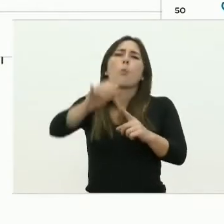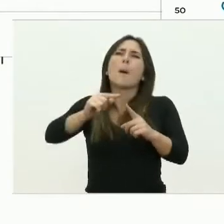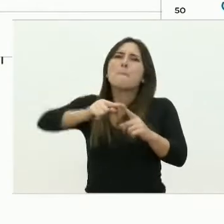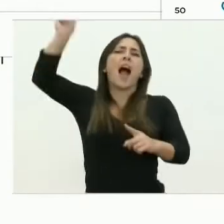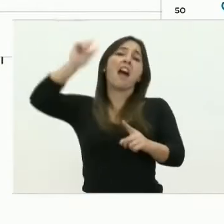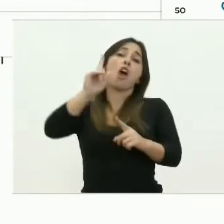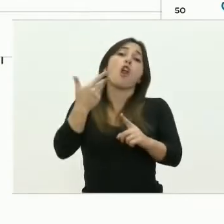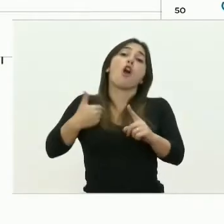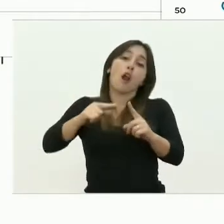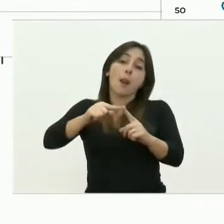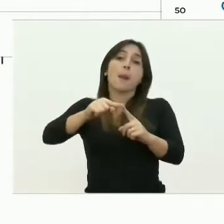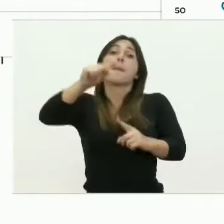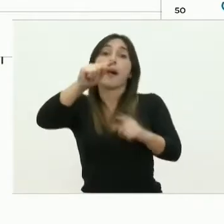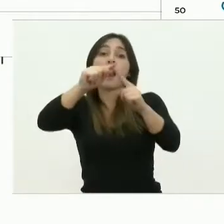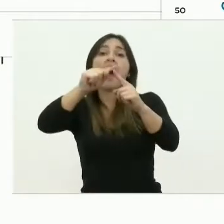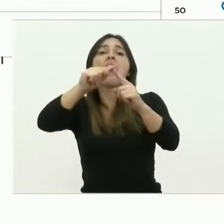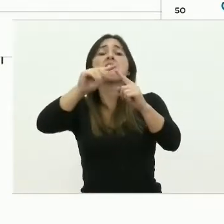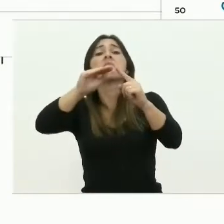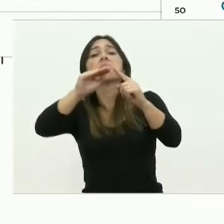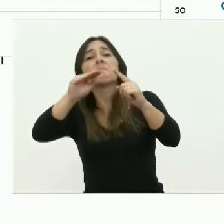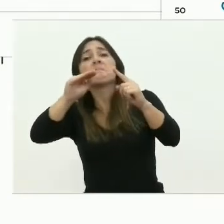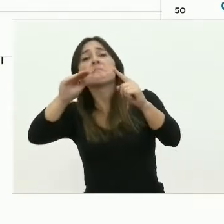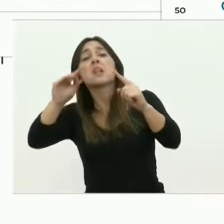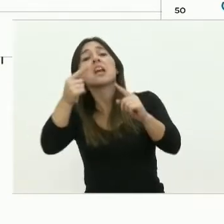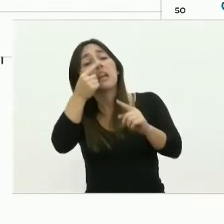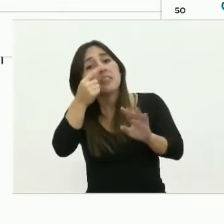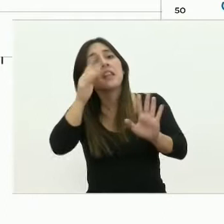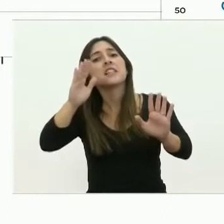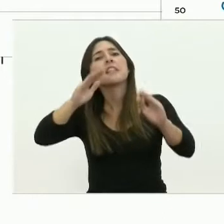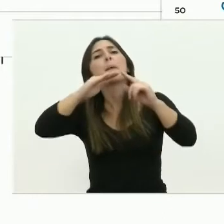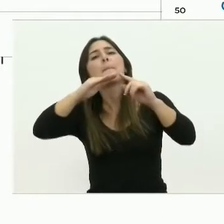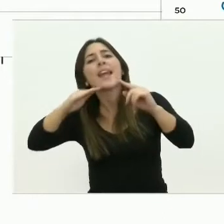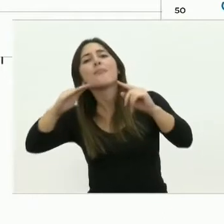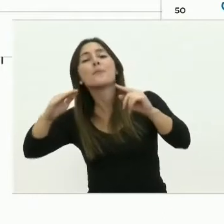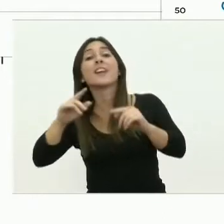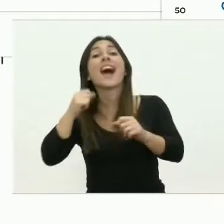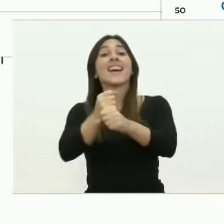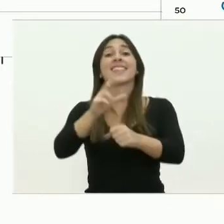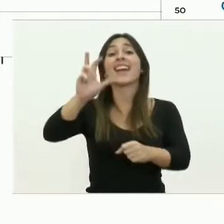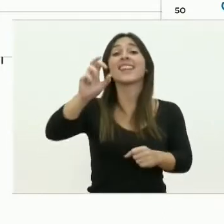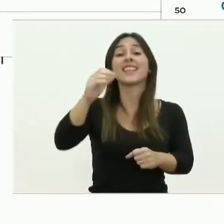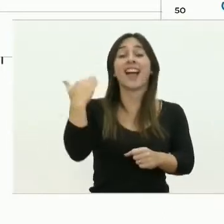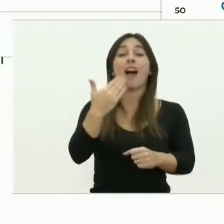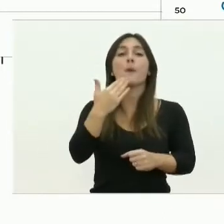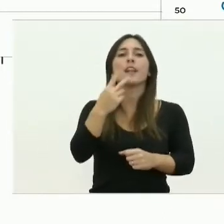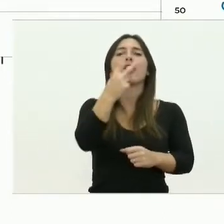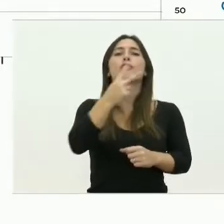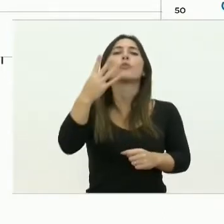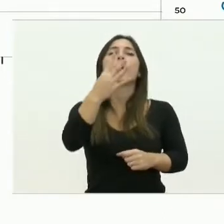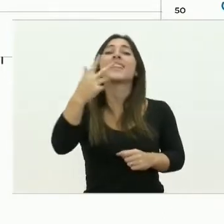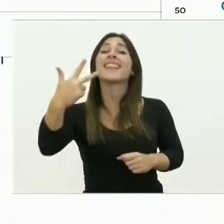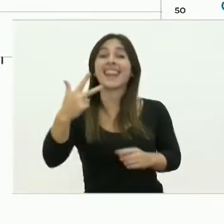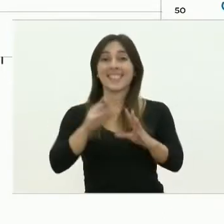Y a partir de ahí tenemos un achatamiento bastante interesante de la misma. Que el día 30 de abril con 243 casos.